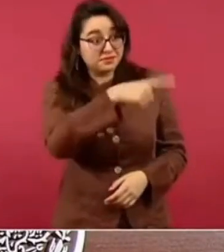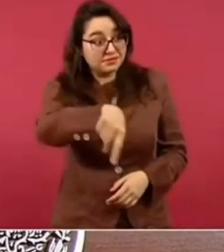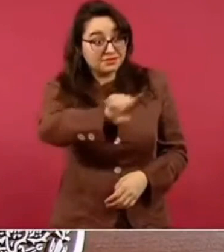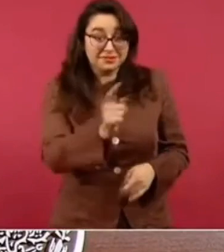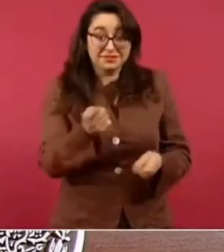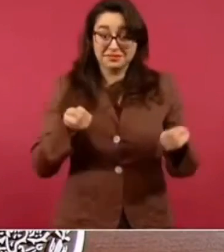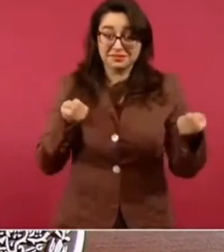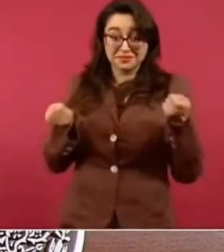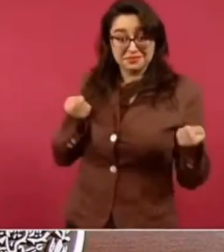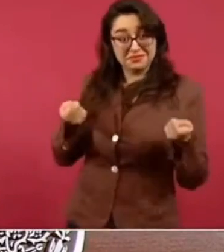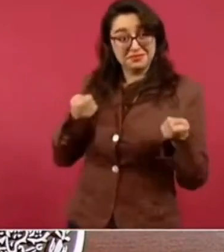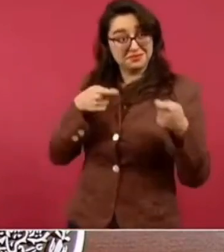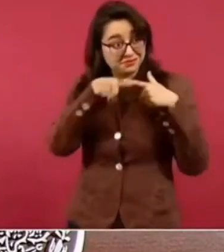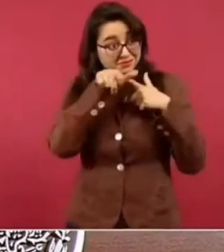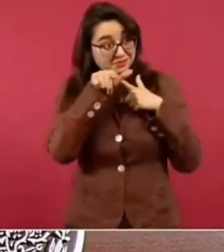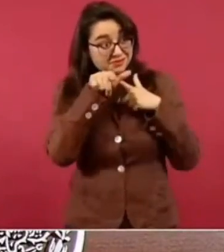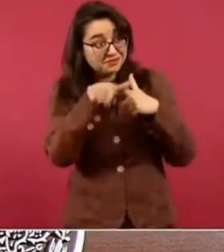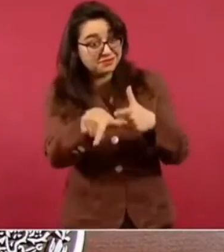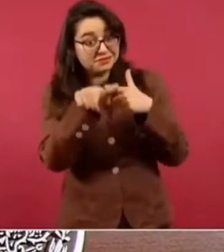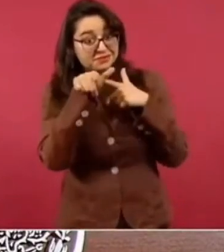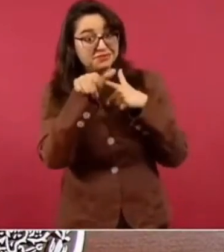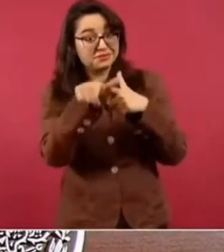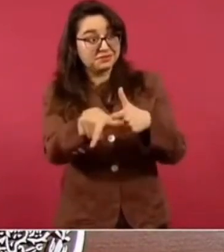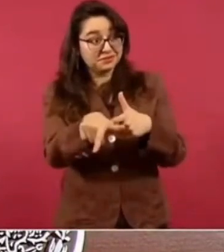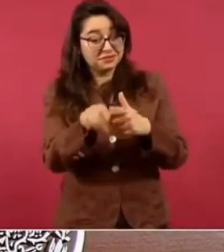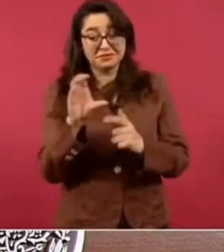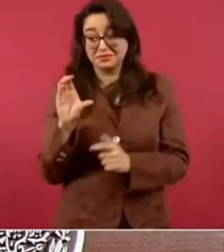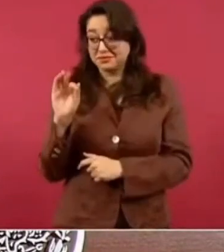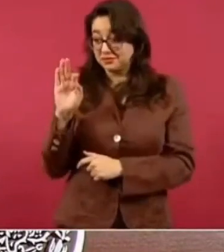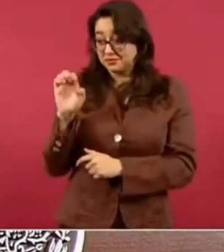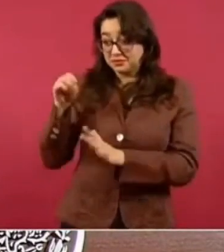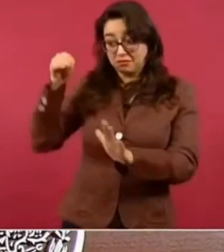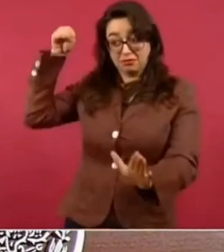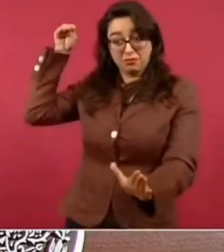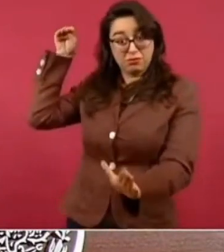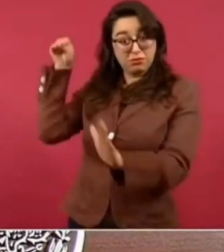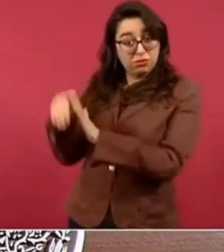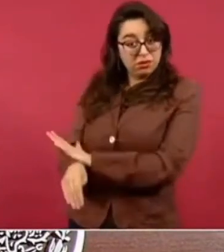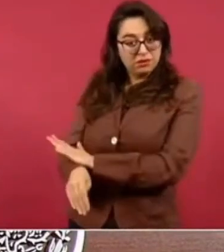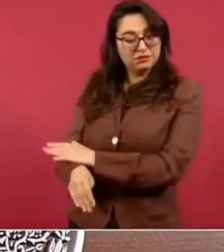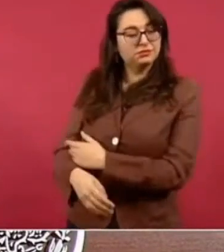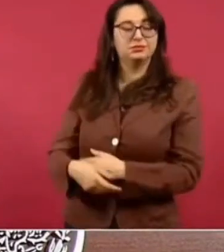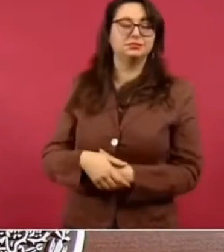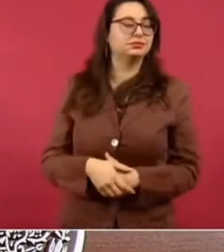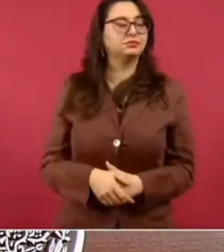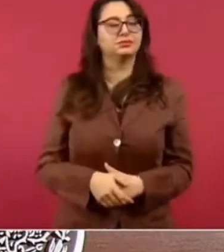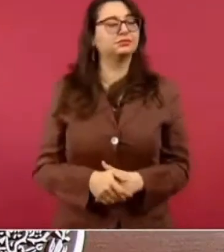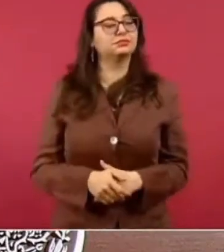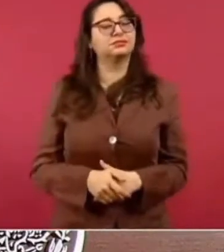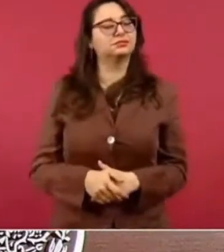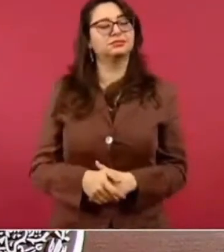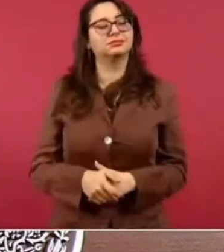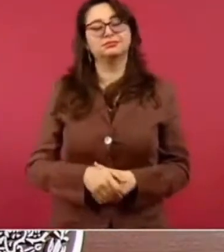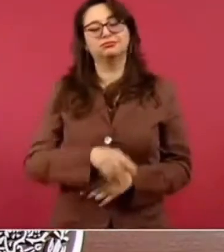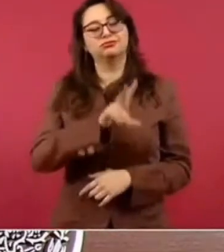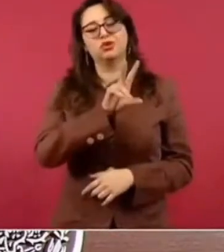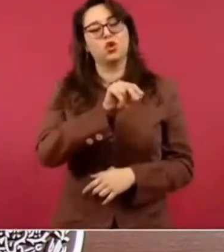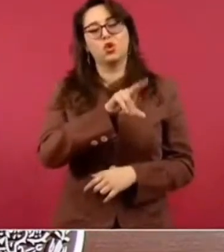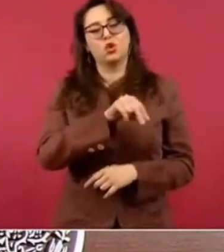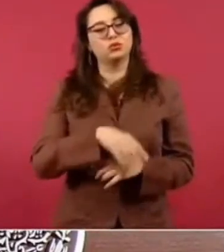la quiebra. ...de una empresa pública.